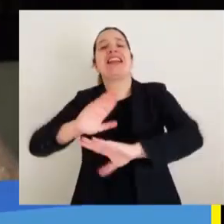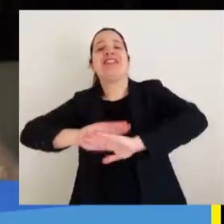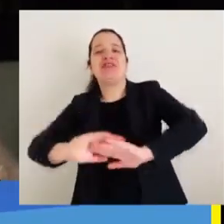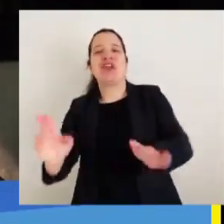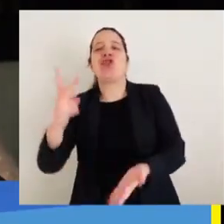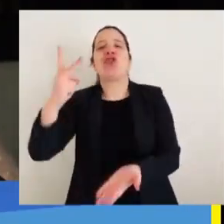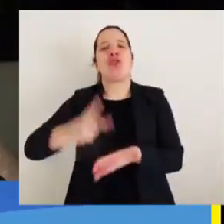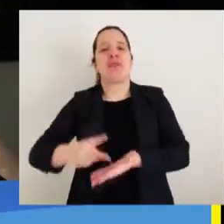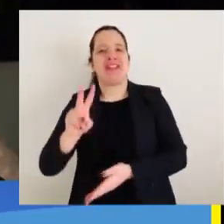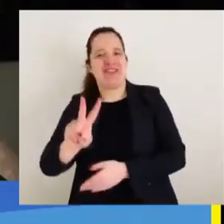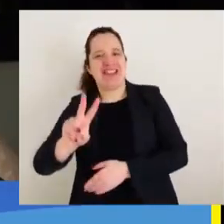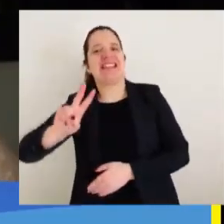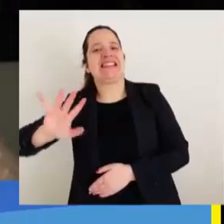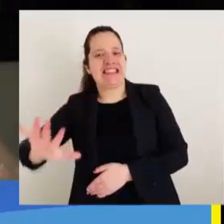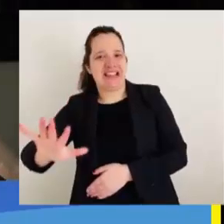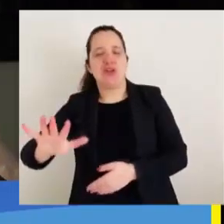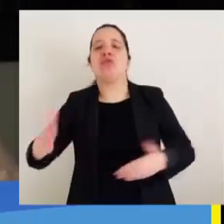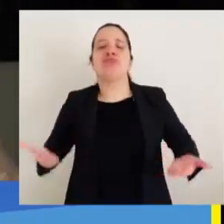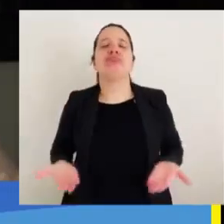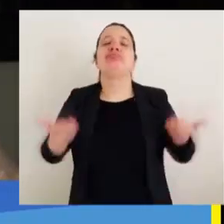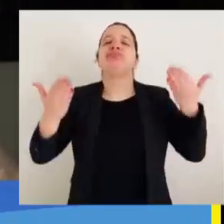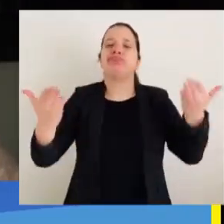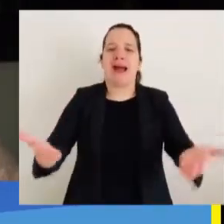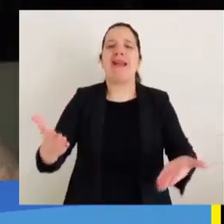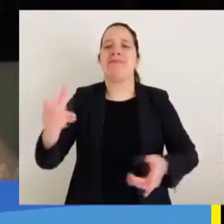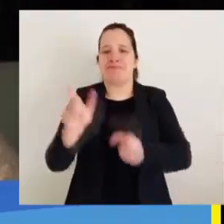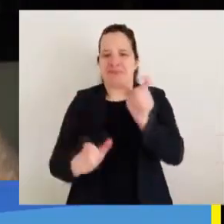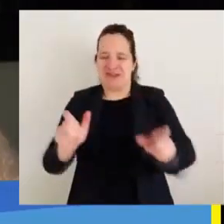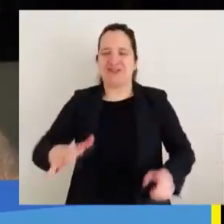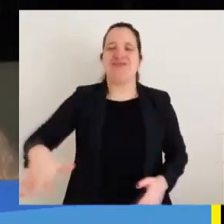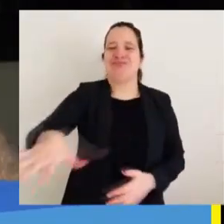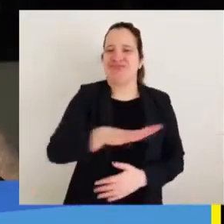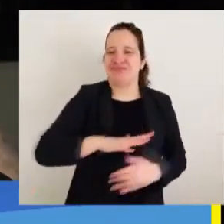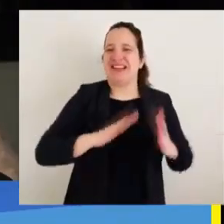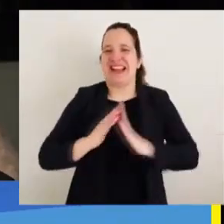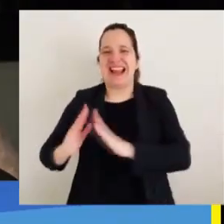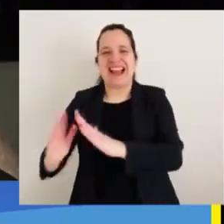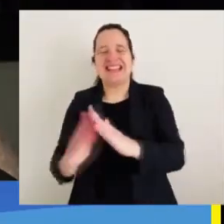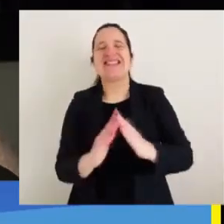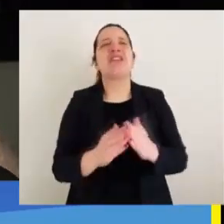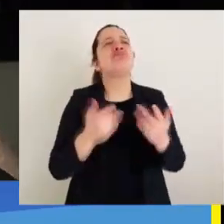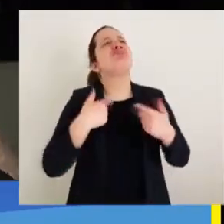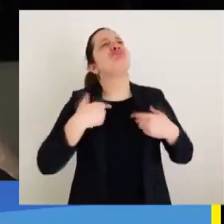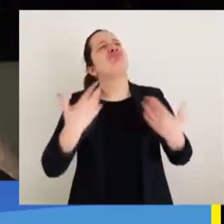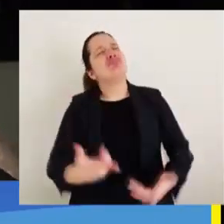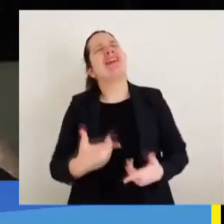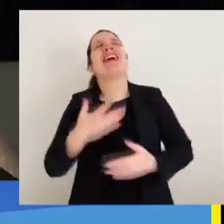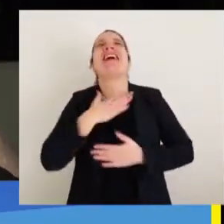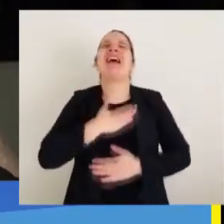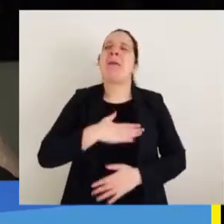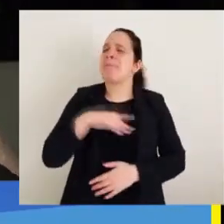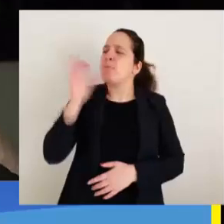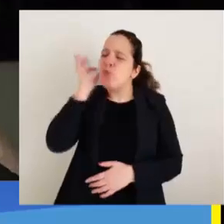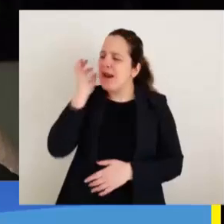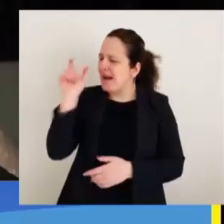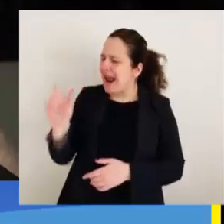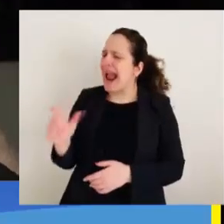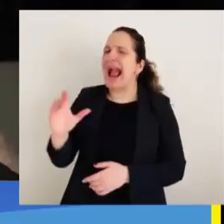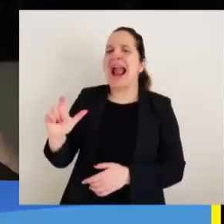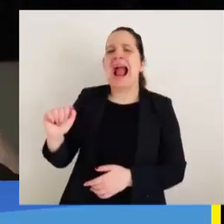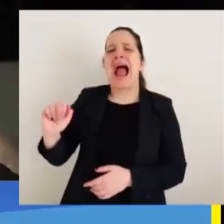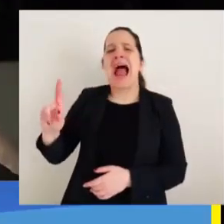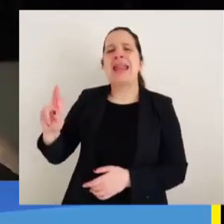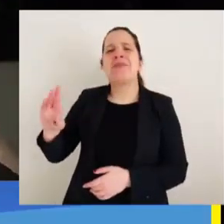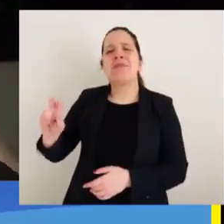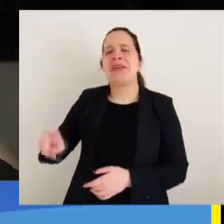2025 ya ejecutados y entregados a la comunidad y por lo tanto cumpliendo con el anhelo de los vecinos y vecinas y de la señora Carmen, en